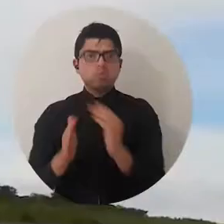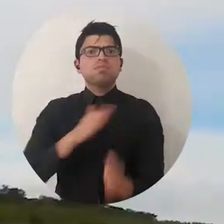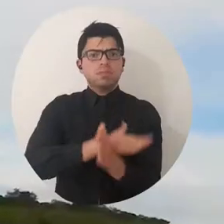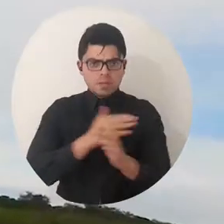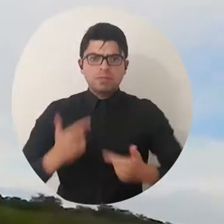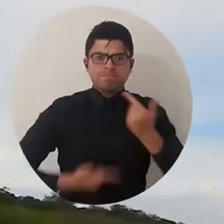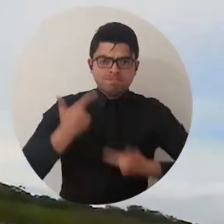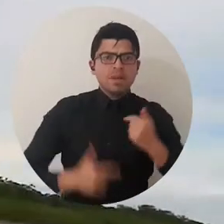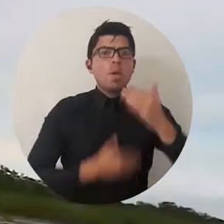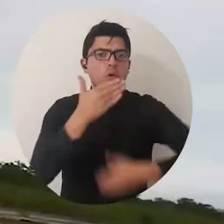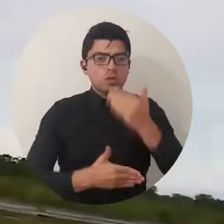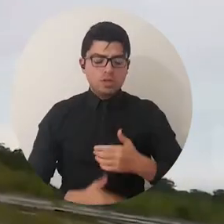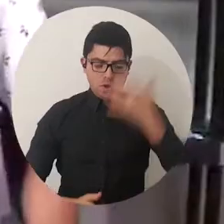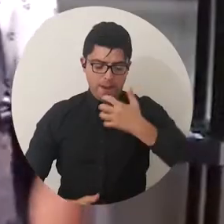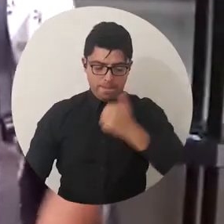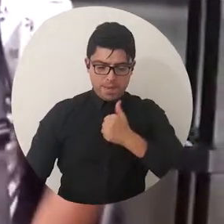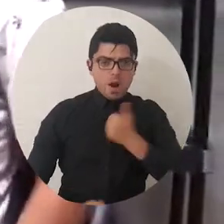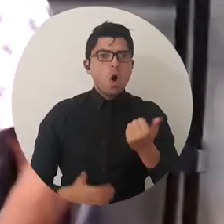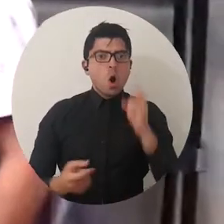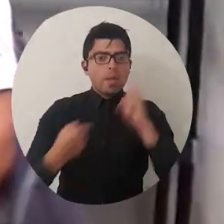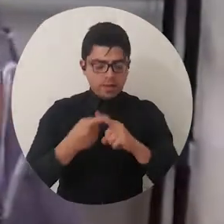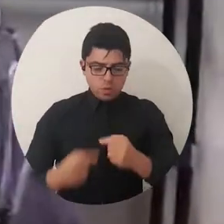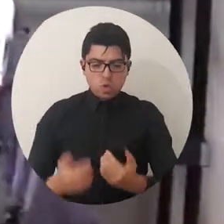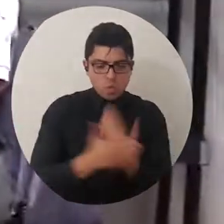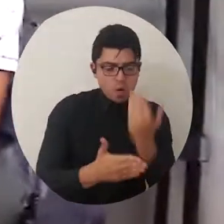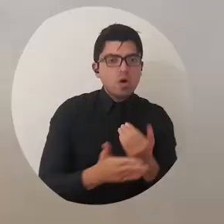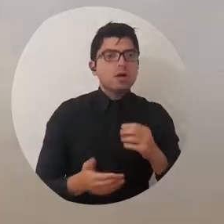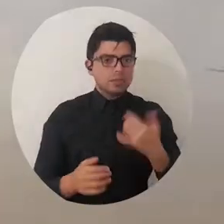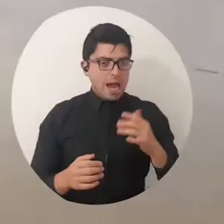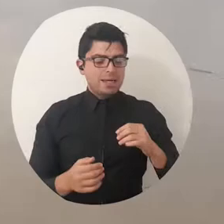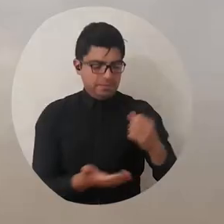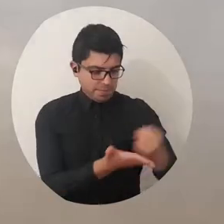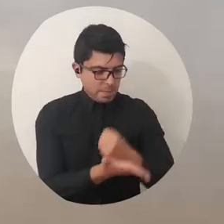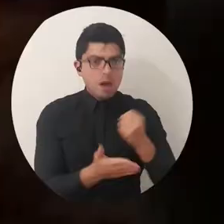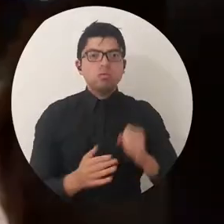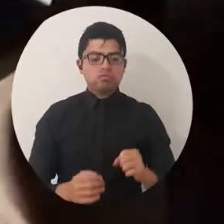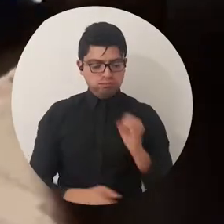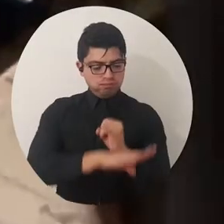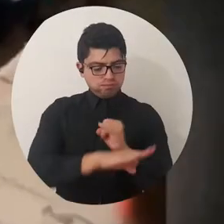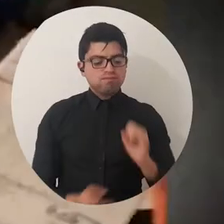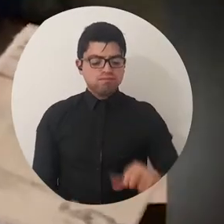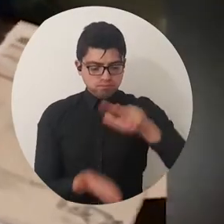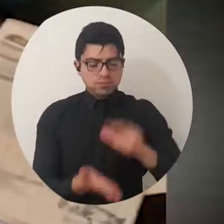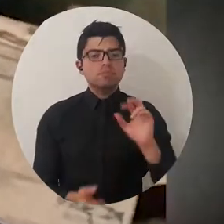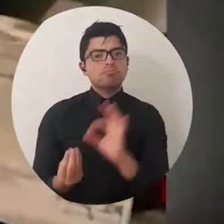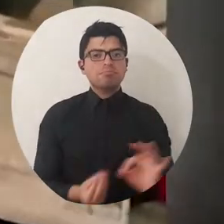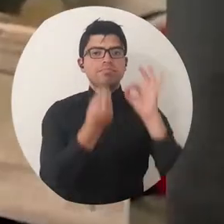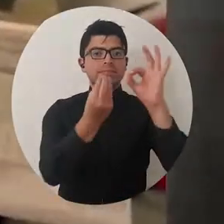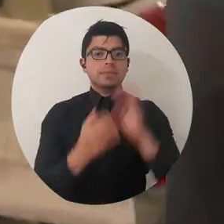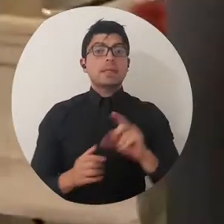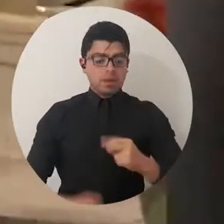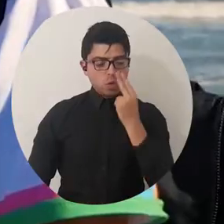llevando a cabo iniciativas en el proceso de autoevaluación con fines de renovación para la acreditación institucional por alta calidad y continúa